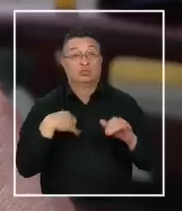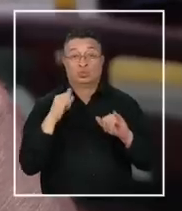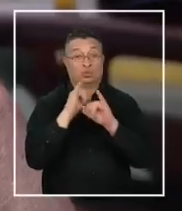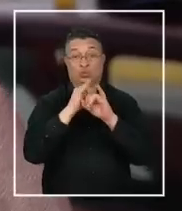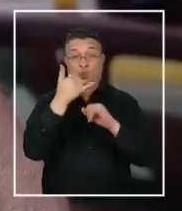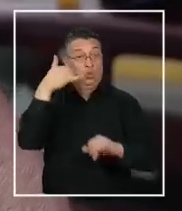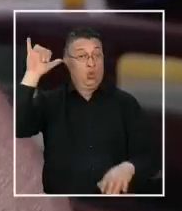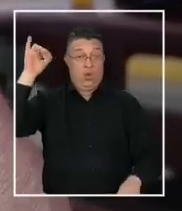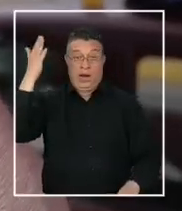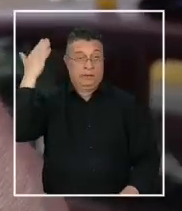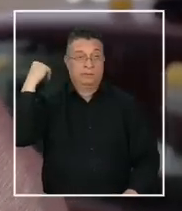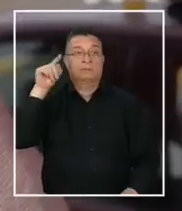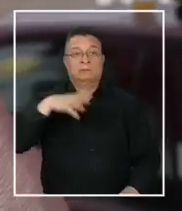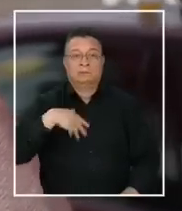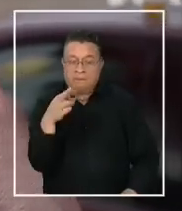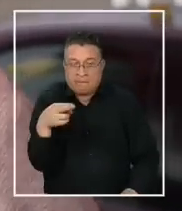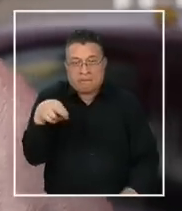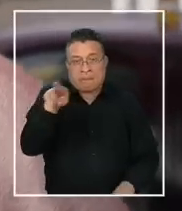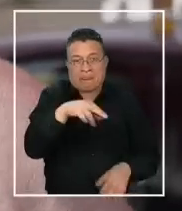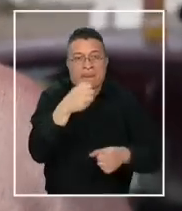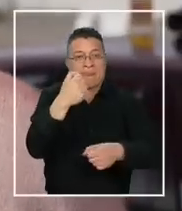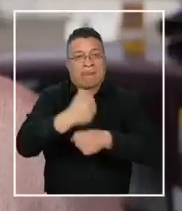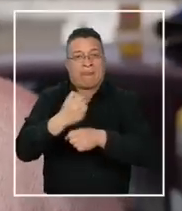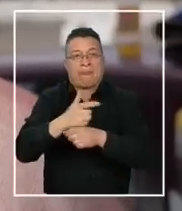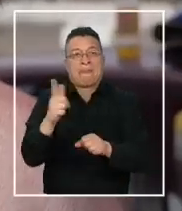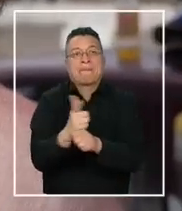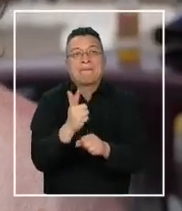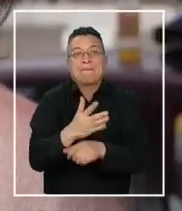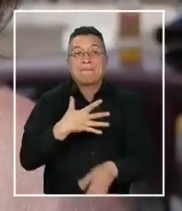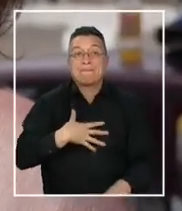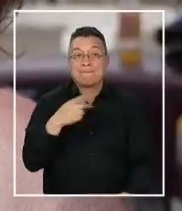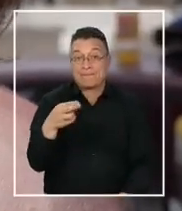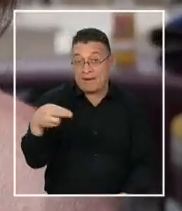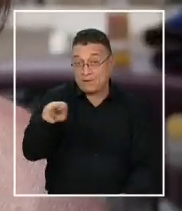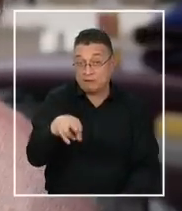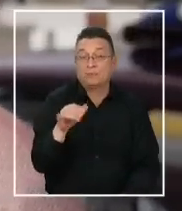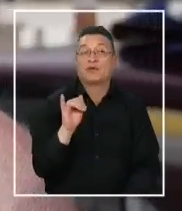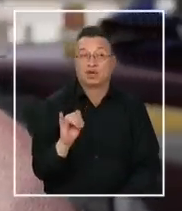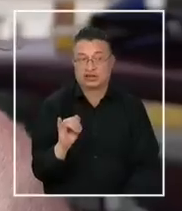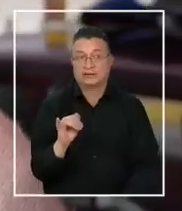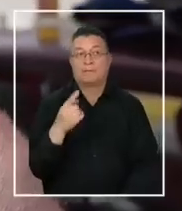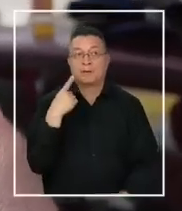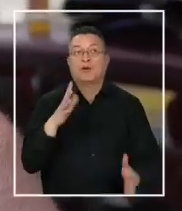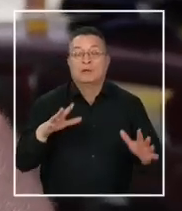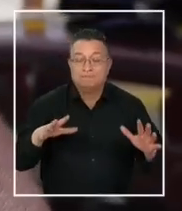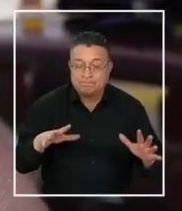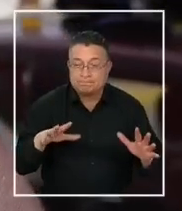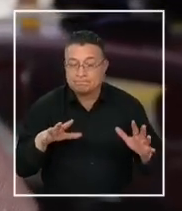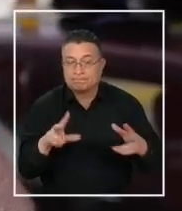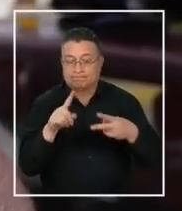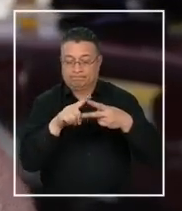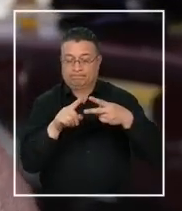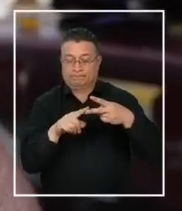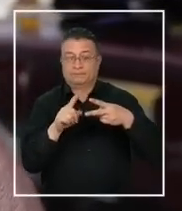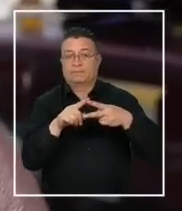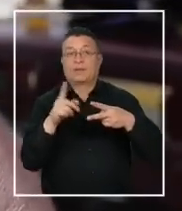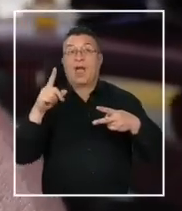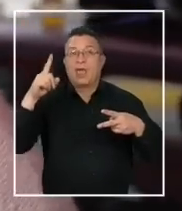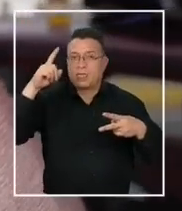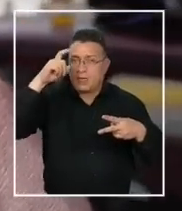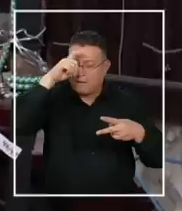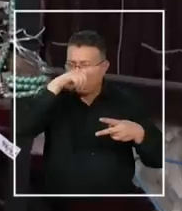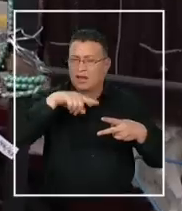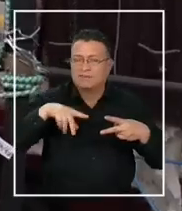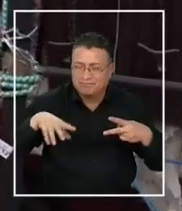hecho. ¿Has intentado volver al mercado laboral? He intentado, pero hay dos cosas que me hacen decir que no. Una es que es muy